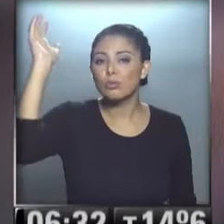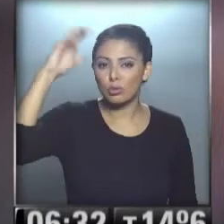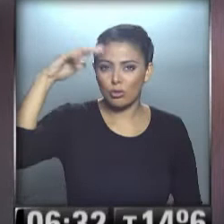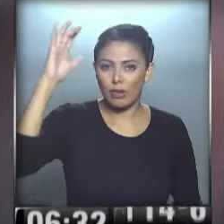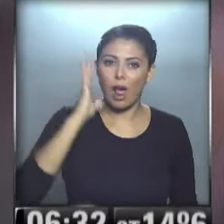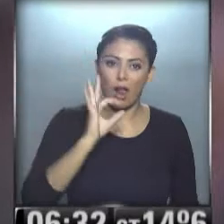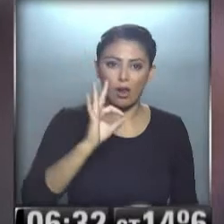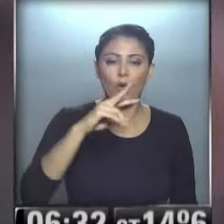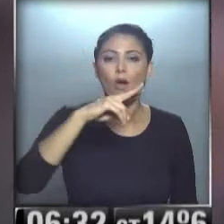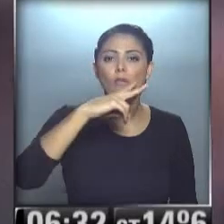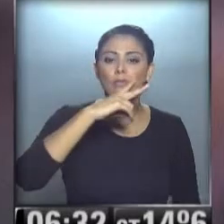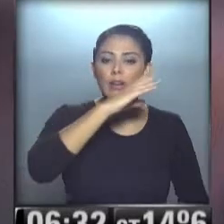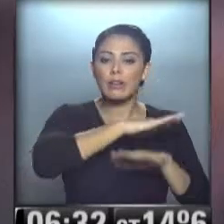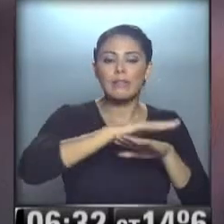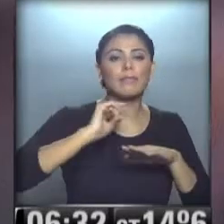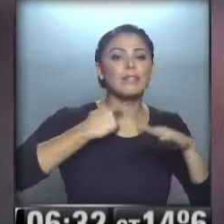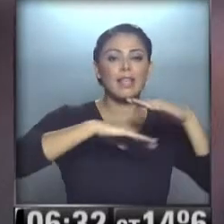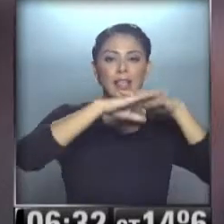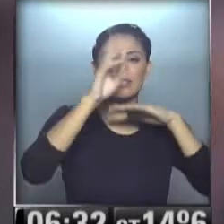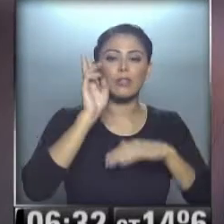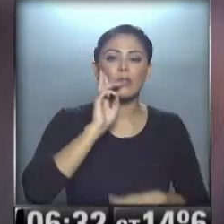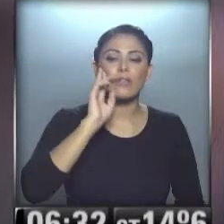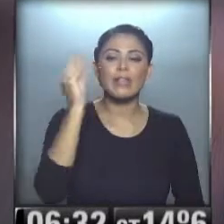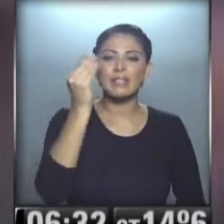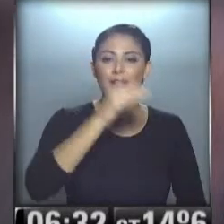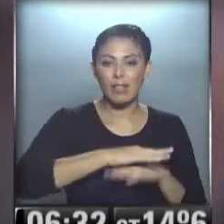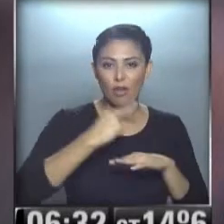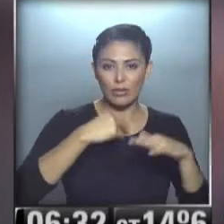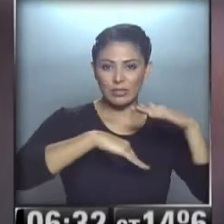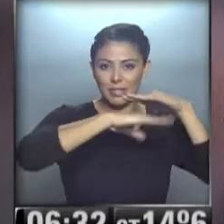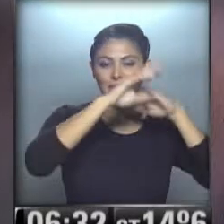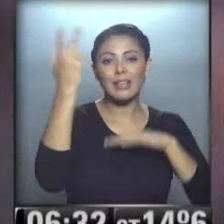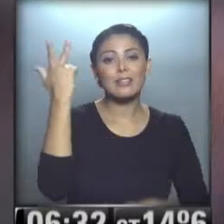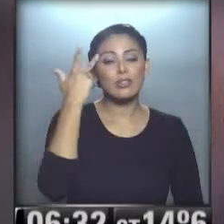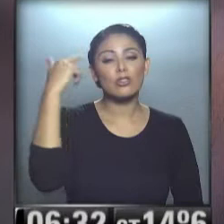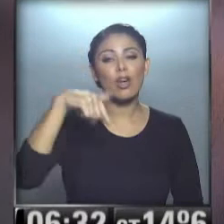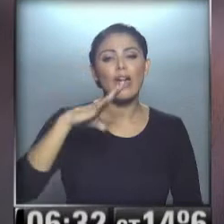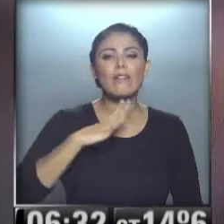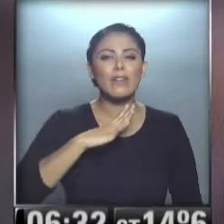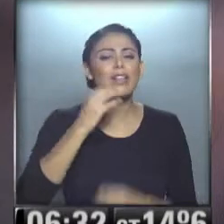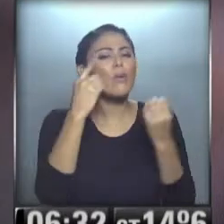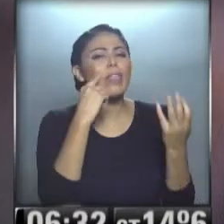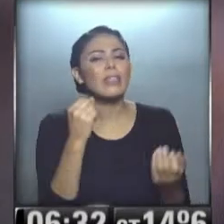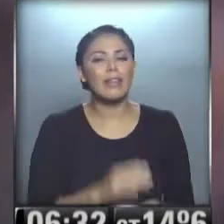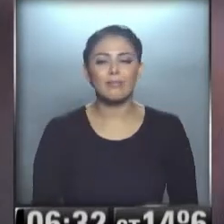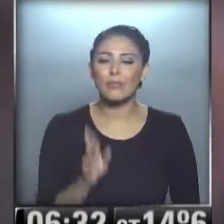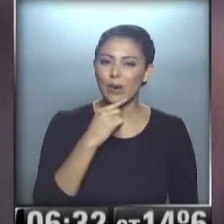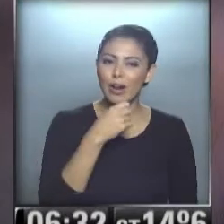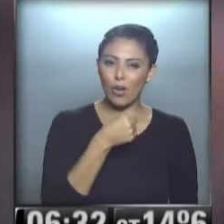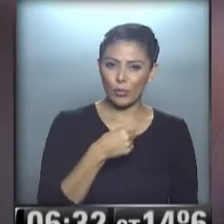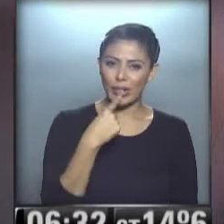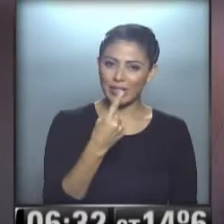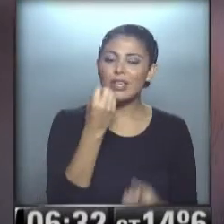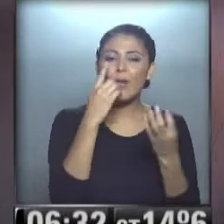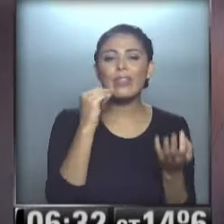...viernes 13-19, sábado 11-18... ...y nos vamos con lo que falta, Cari, buen día... Hola Nadia,